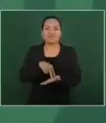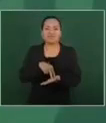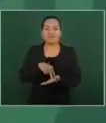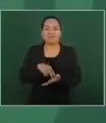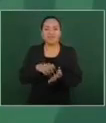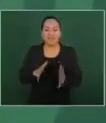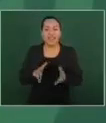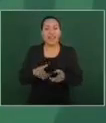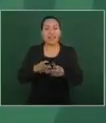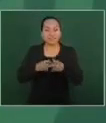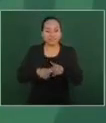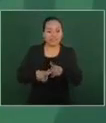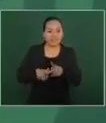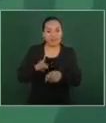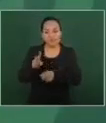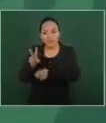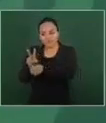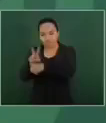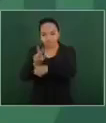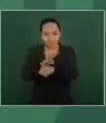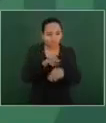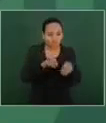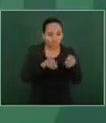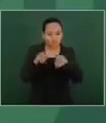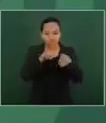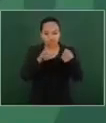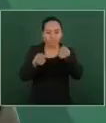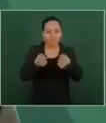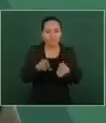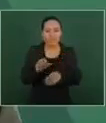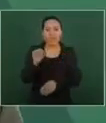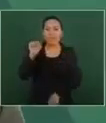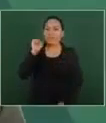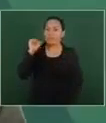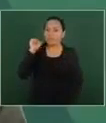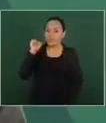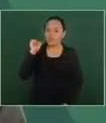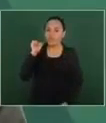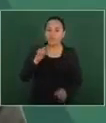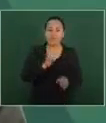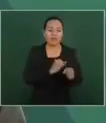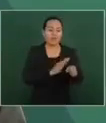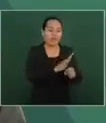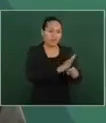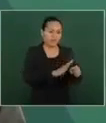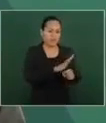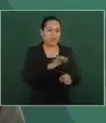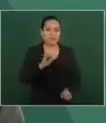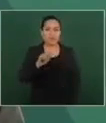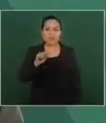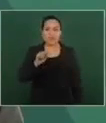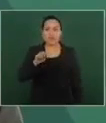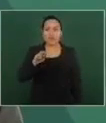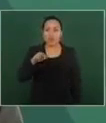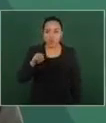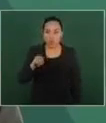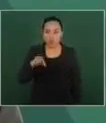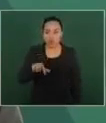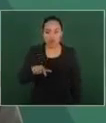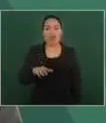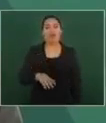iniciamos una gira el sábado por el Istmo, estuvimos